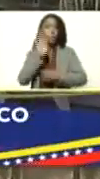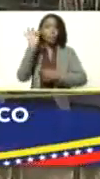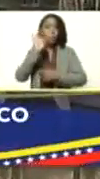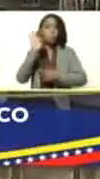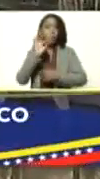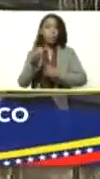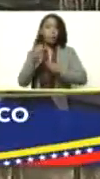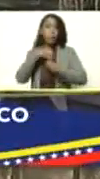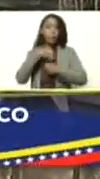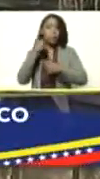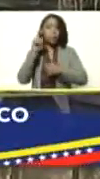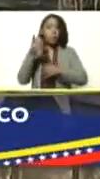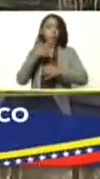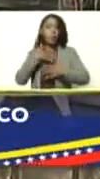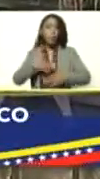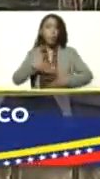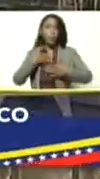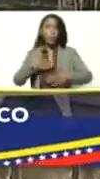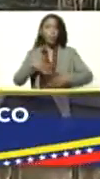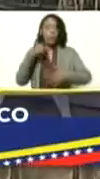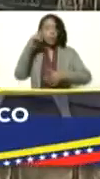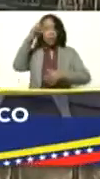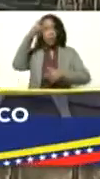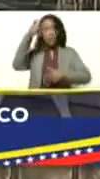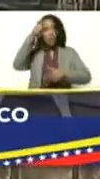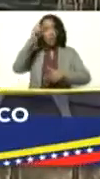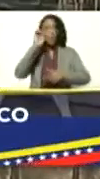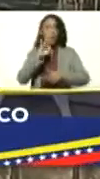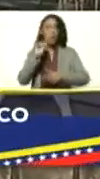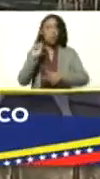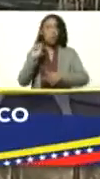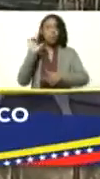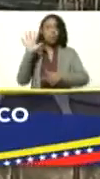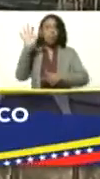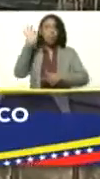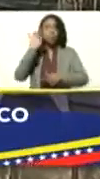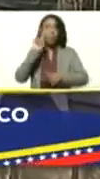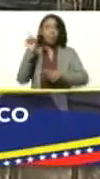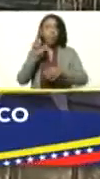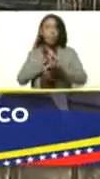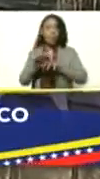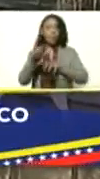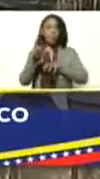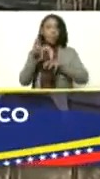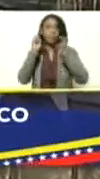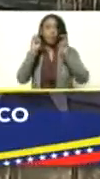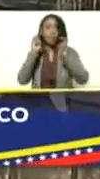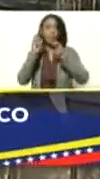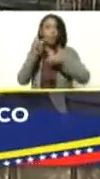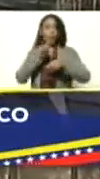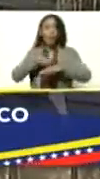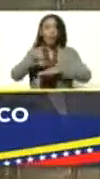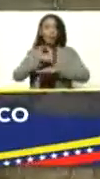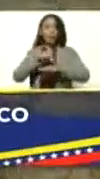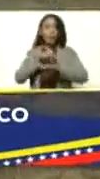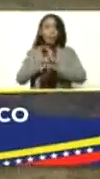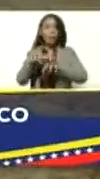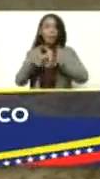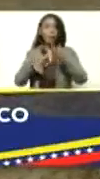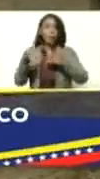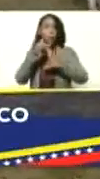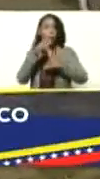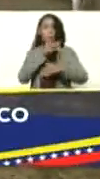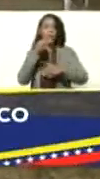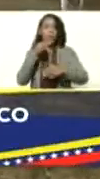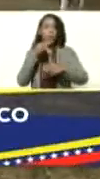en el caso de la leche de vaca es del 3.5%, de manera que entonces este mayor contenido de grasa permite un mayor rendimiento y